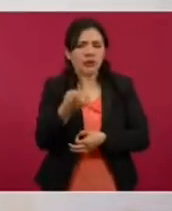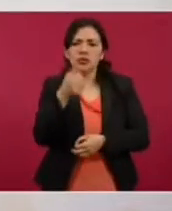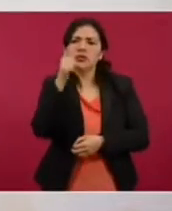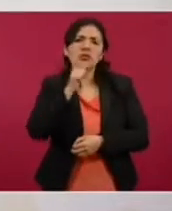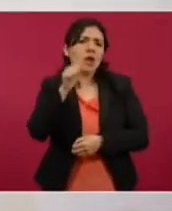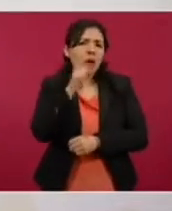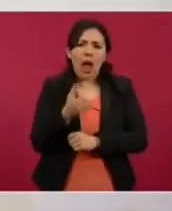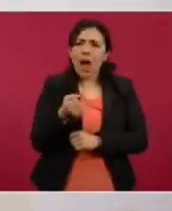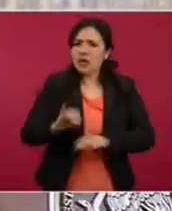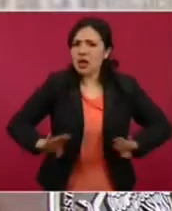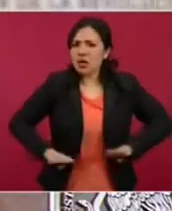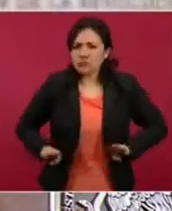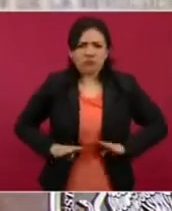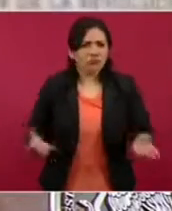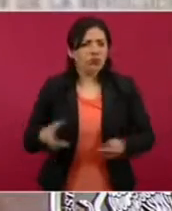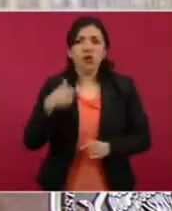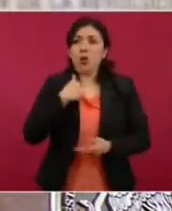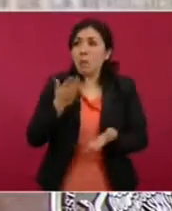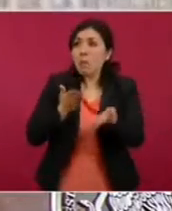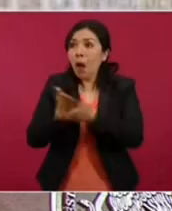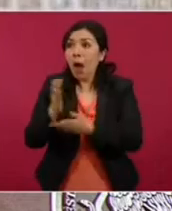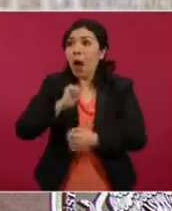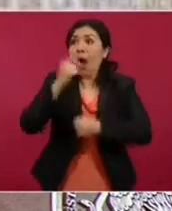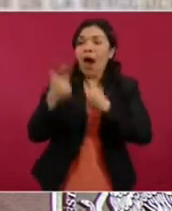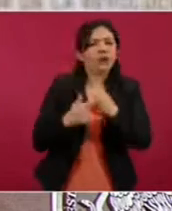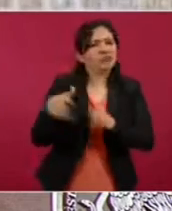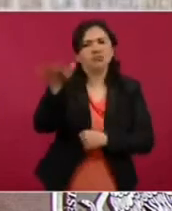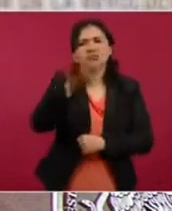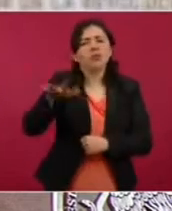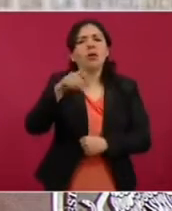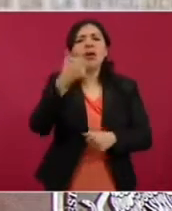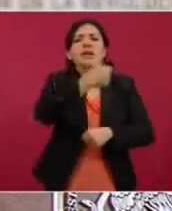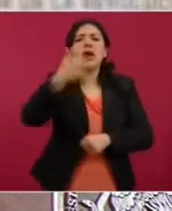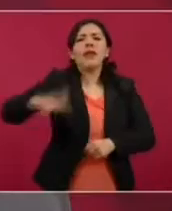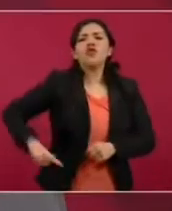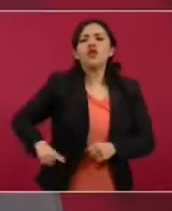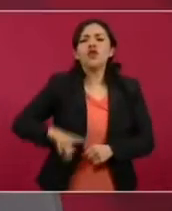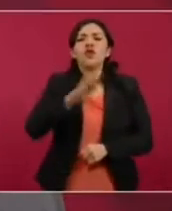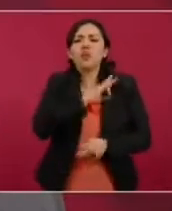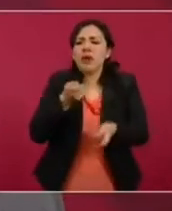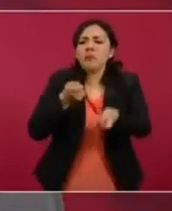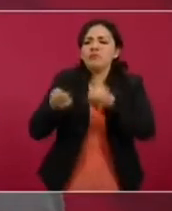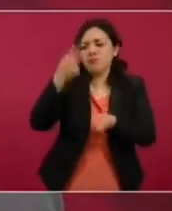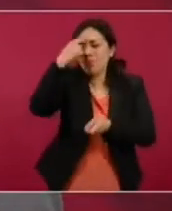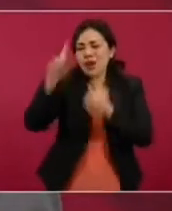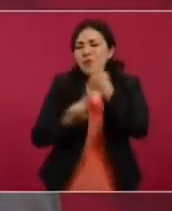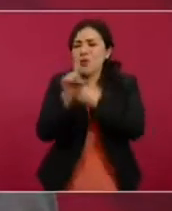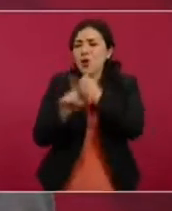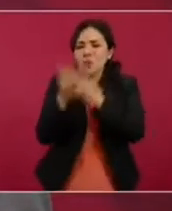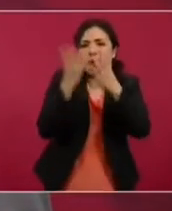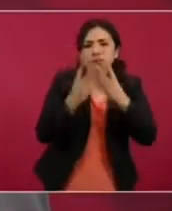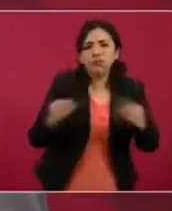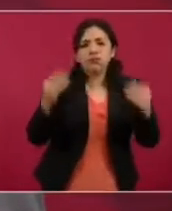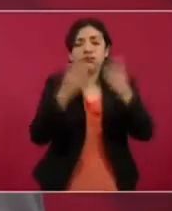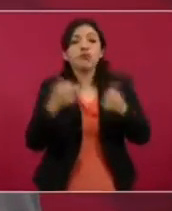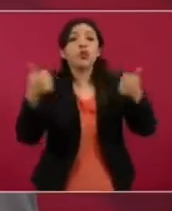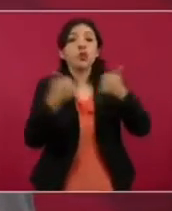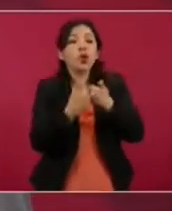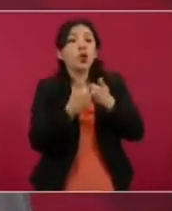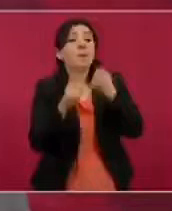siendo esa la postura, la no intervención, la autorización, la autodeterminación de los pueblos y la solución pacífica de las